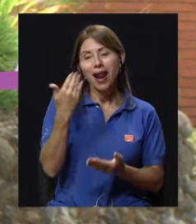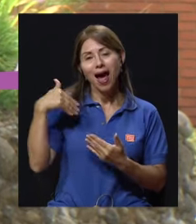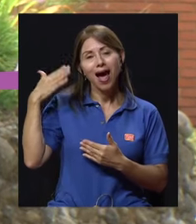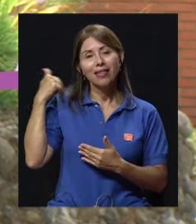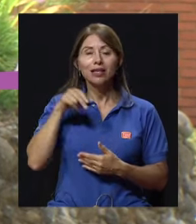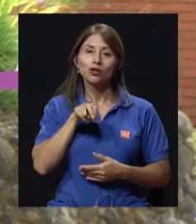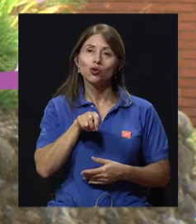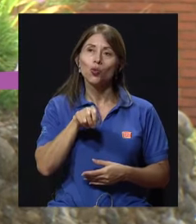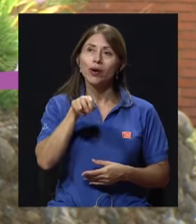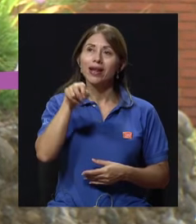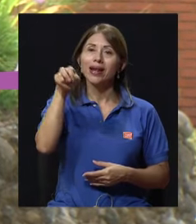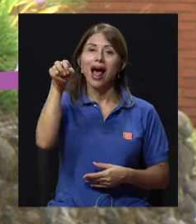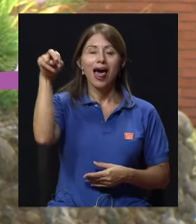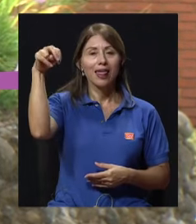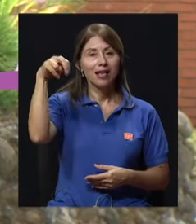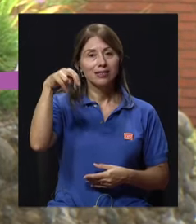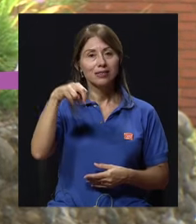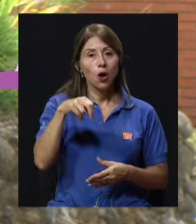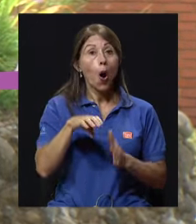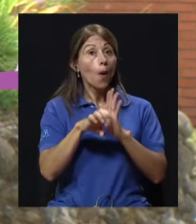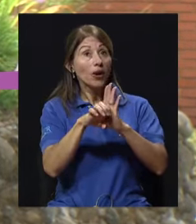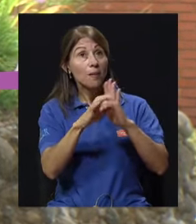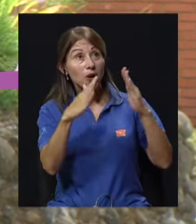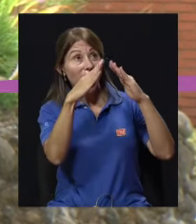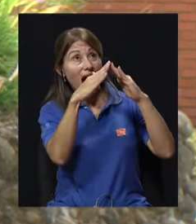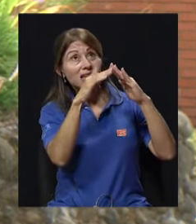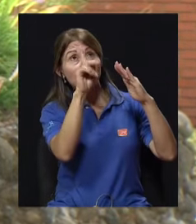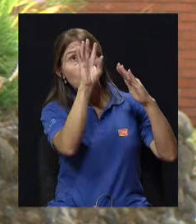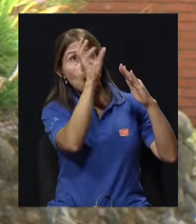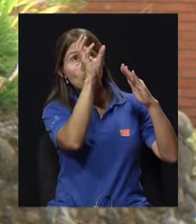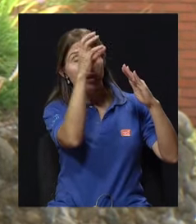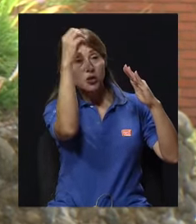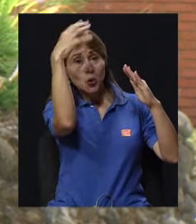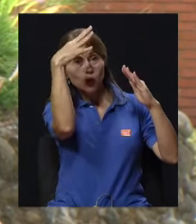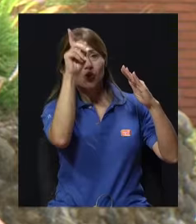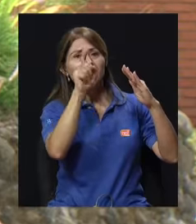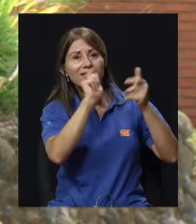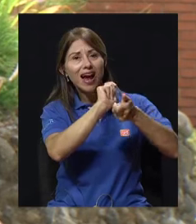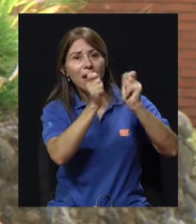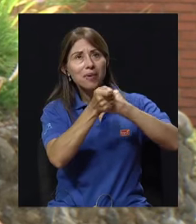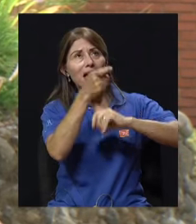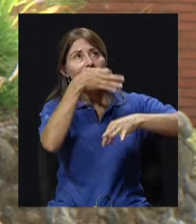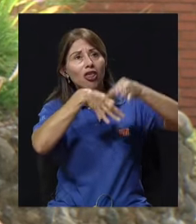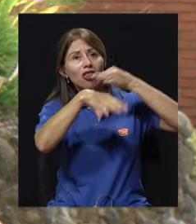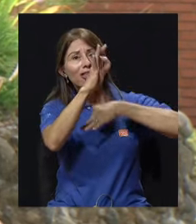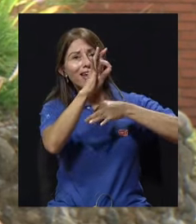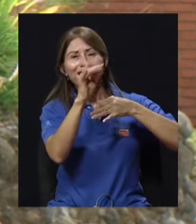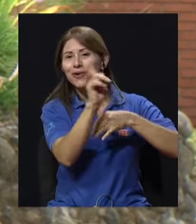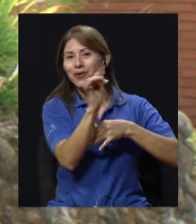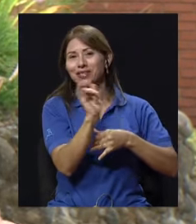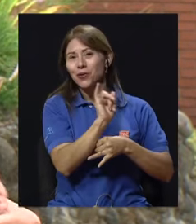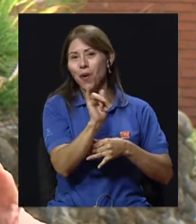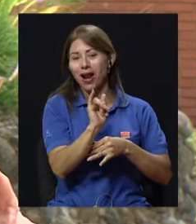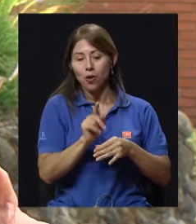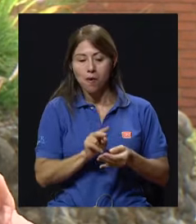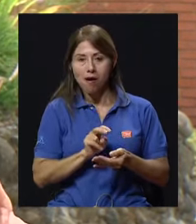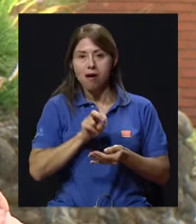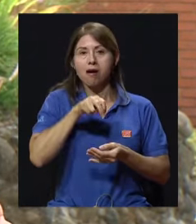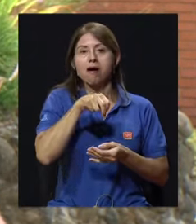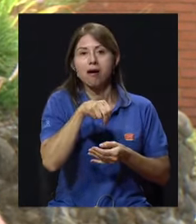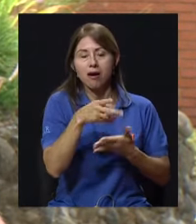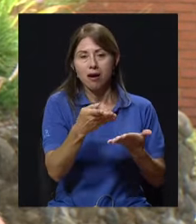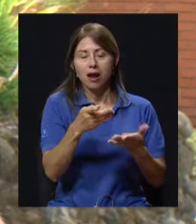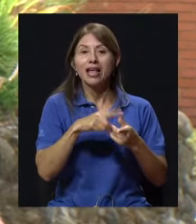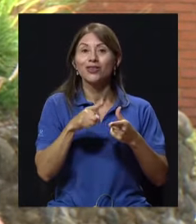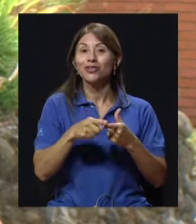mismo subirse a un banco a cambiar un bombillo, ¿verdad? Ya falta la fuerza. Eso mismo hace que ellos quieran retarse en